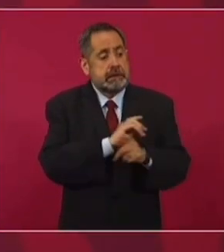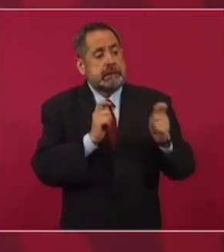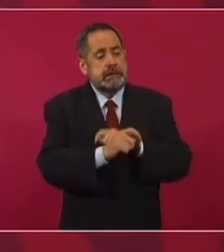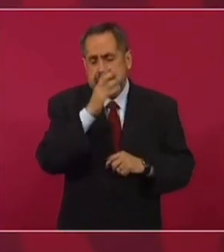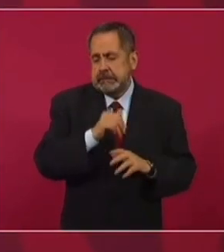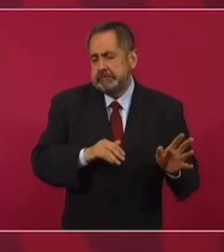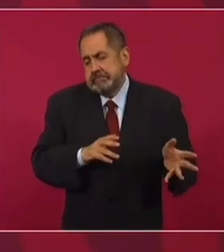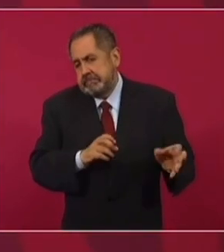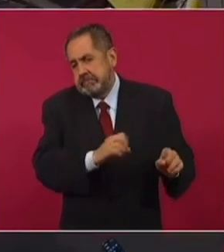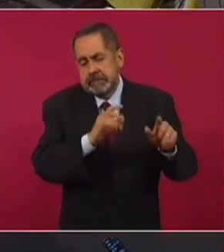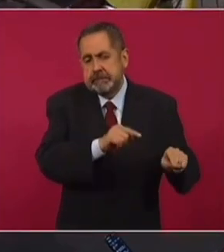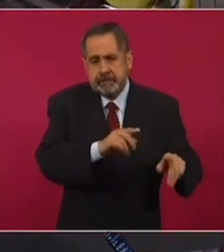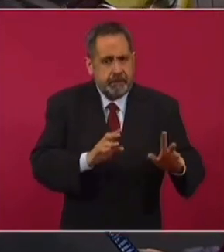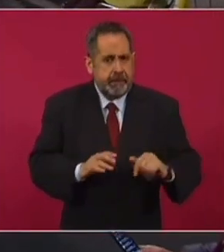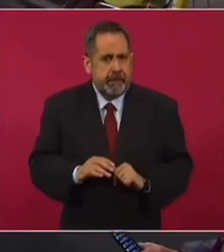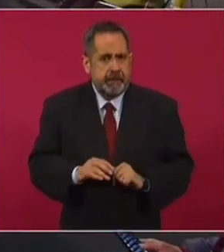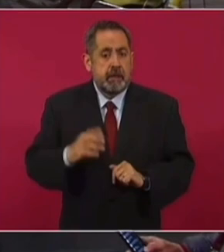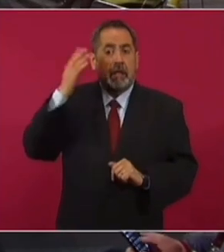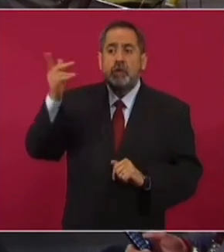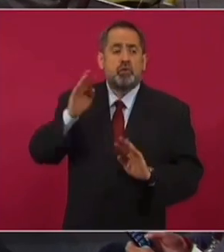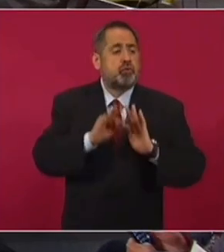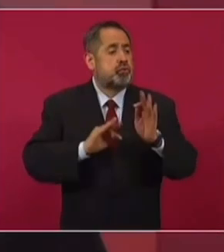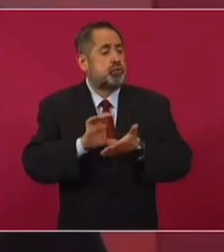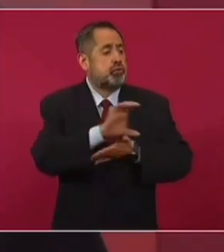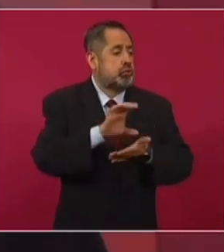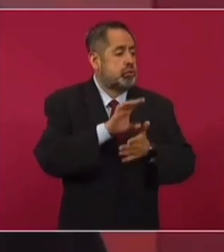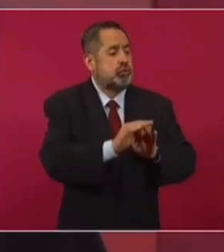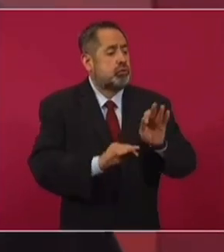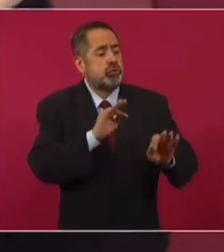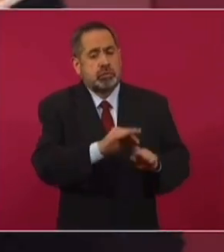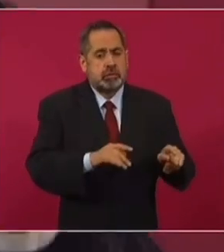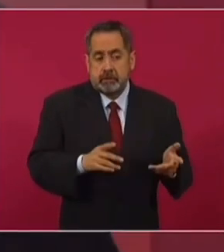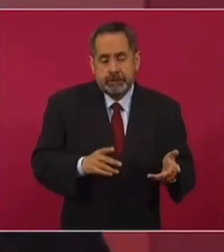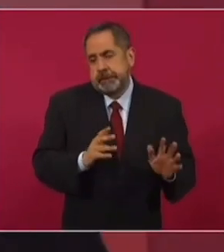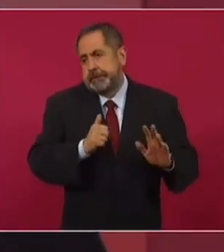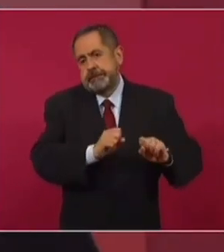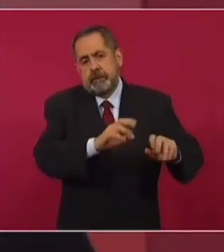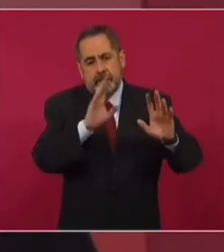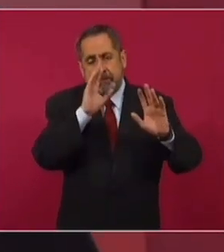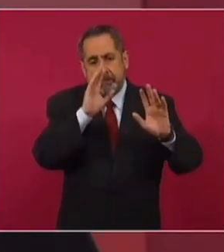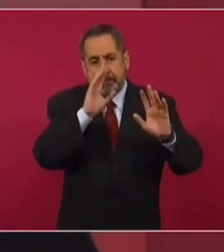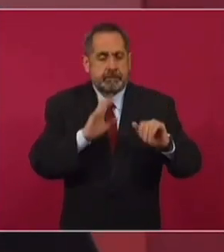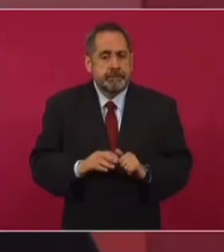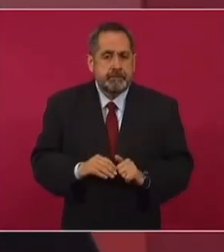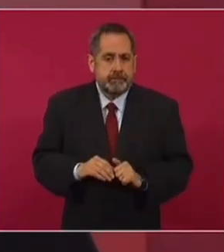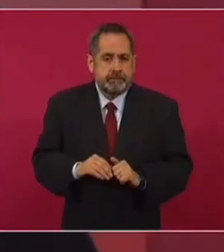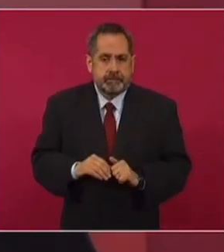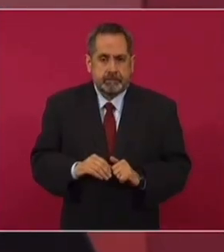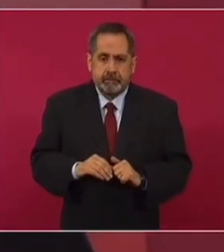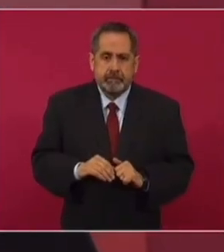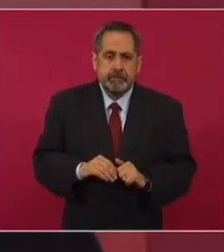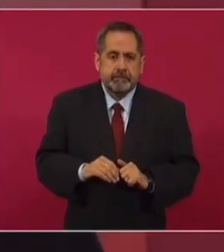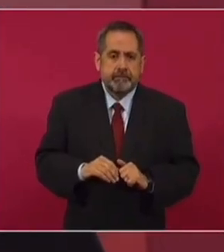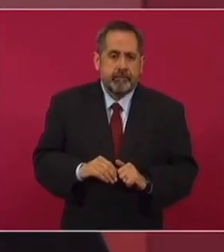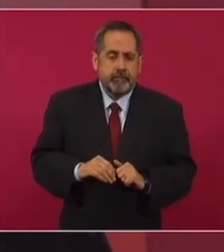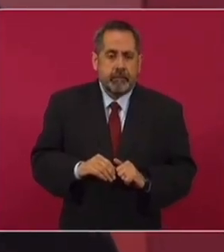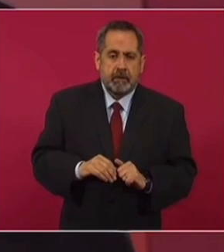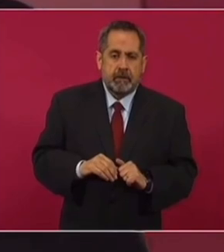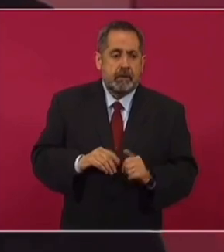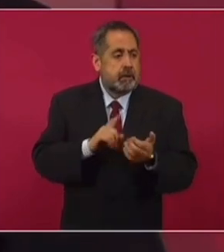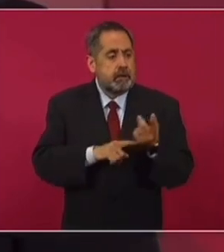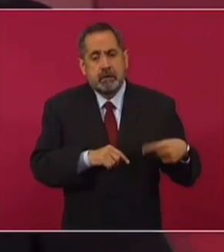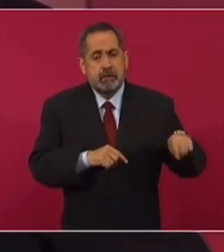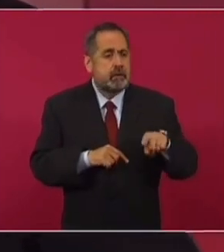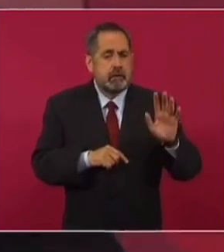los vamos a convencer, si los trataban muy bien, ahí ya pueden